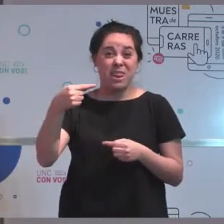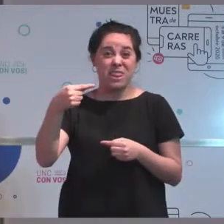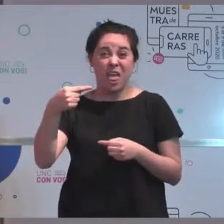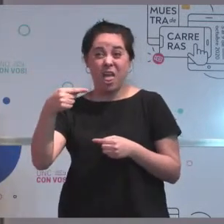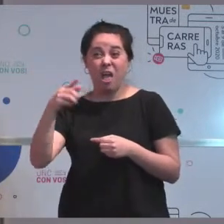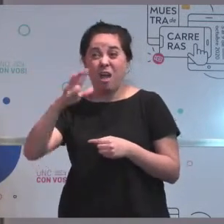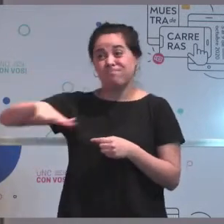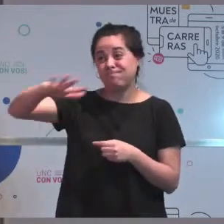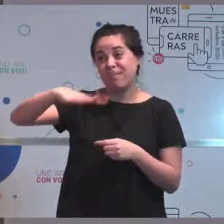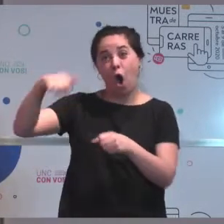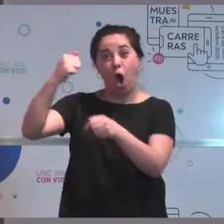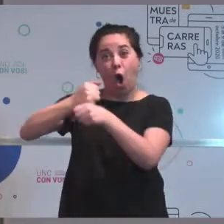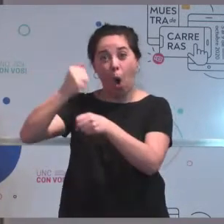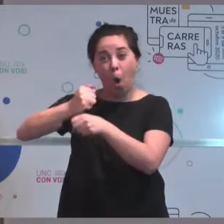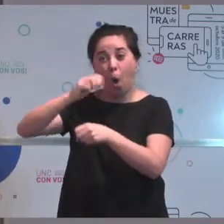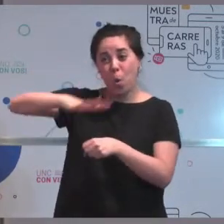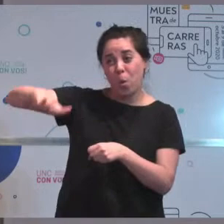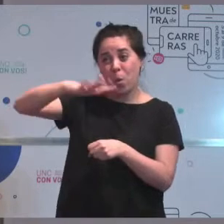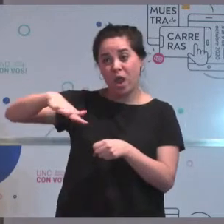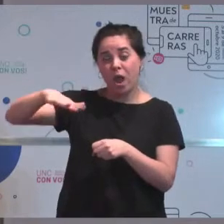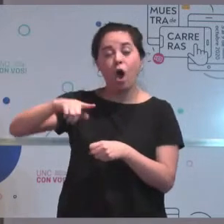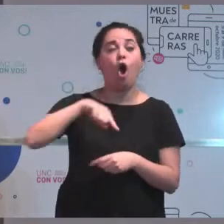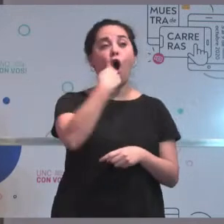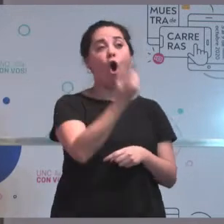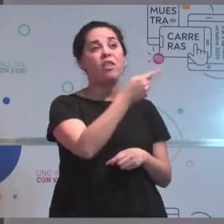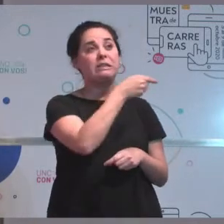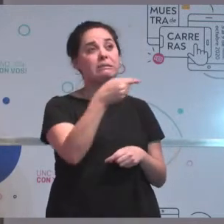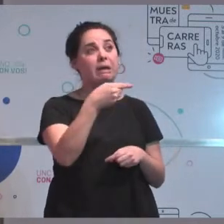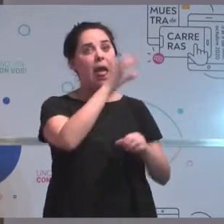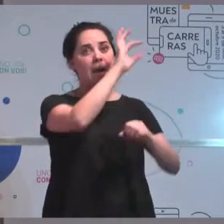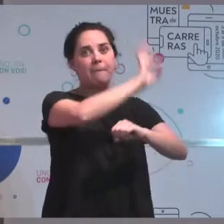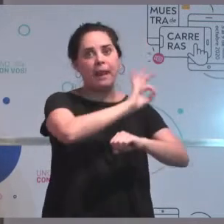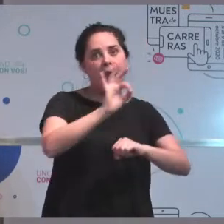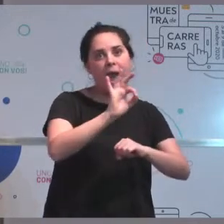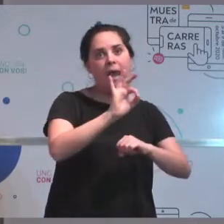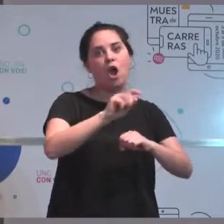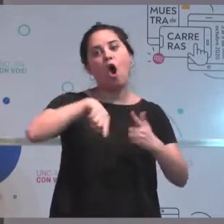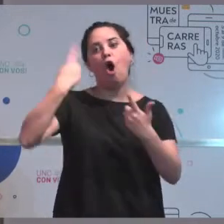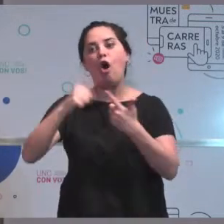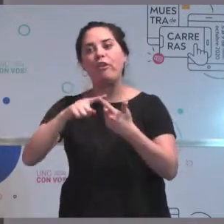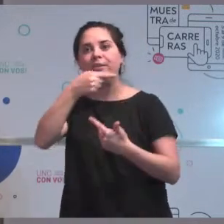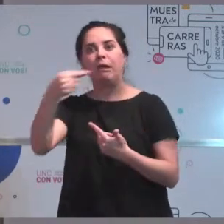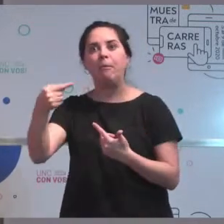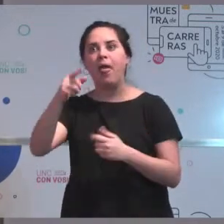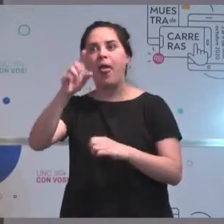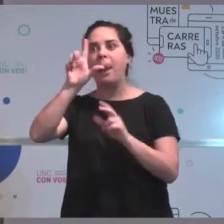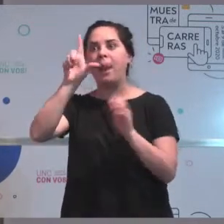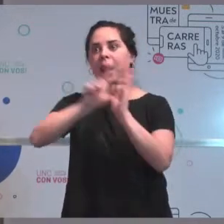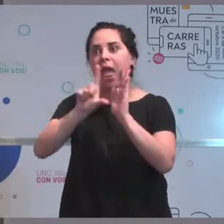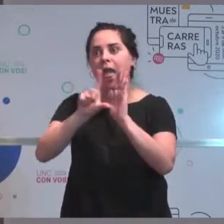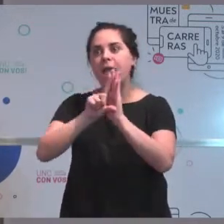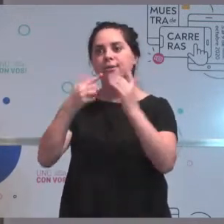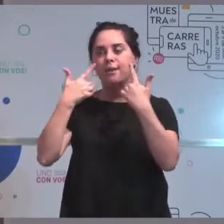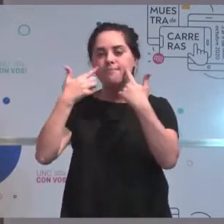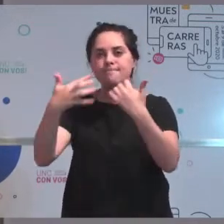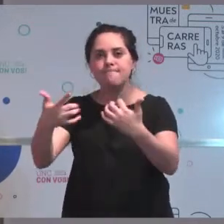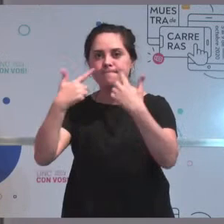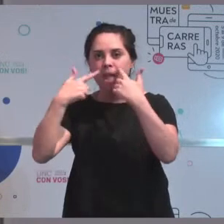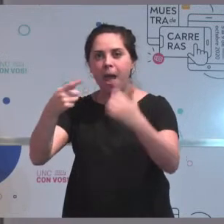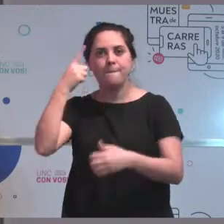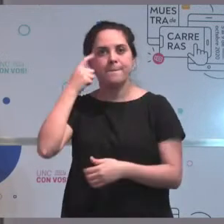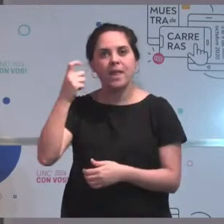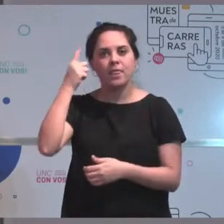cálculos y si no, también te pasas semanas enteras leyendo leyes, aprendiendo cosas. Como decía Hernán recién,